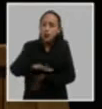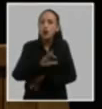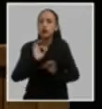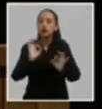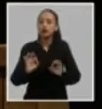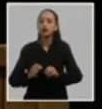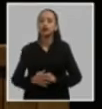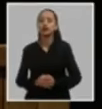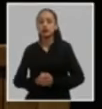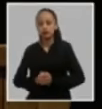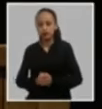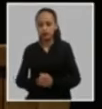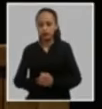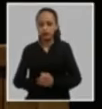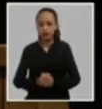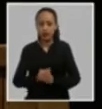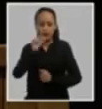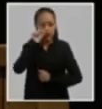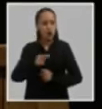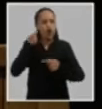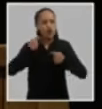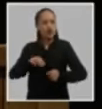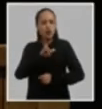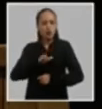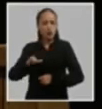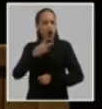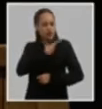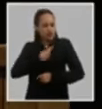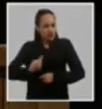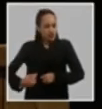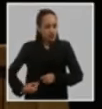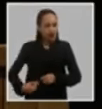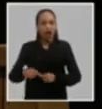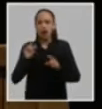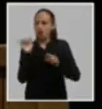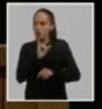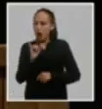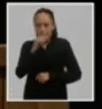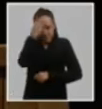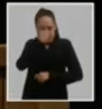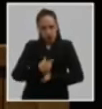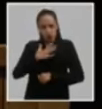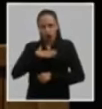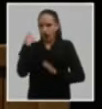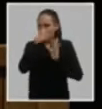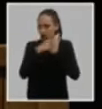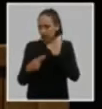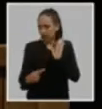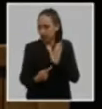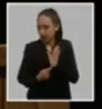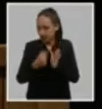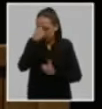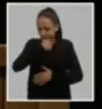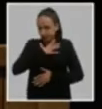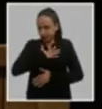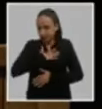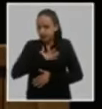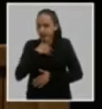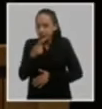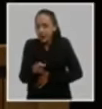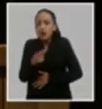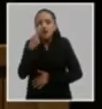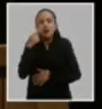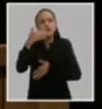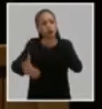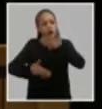sensibilidad política y humana la responsabilidad y el uso de la dirección colectiva en función de la solución de los problemas